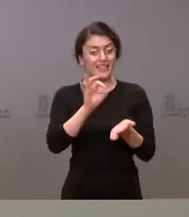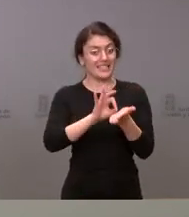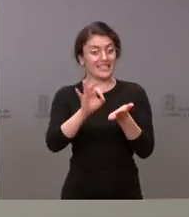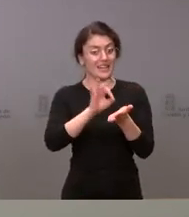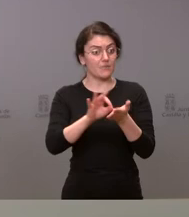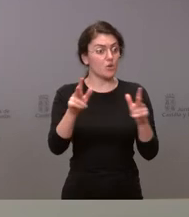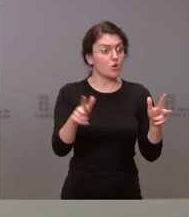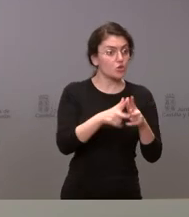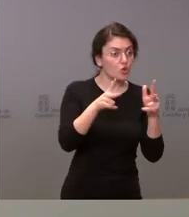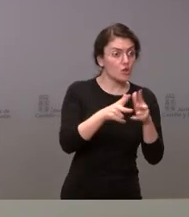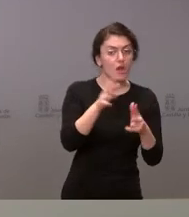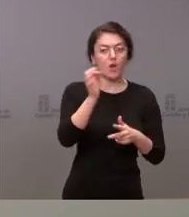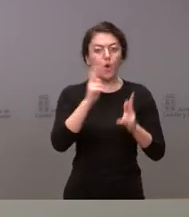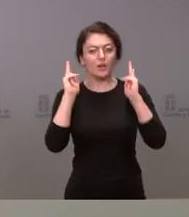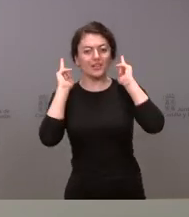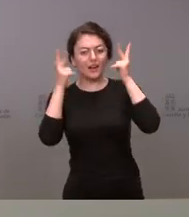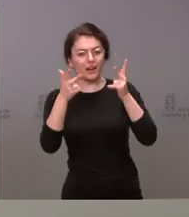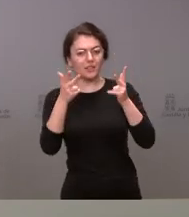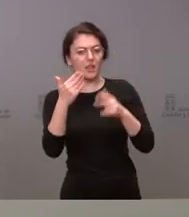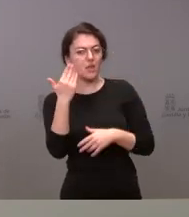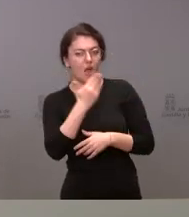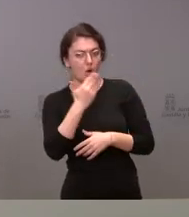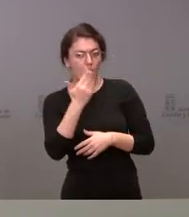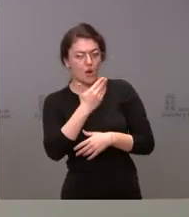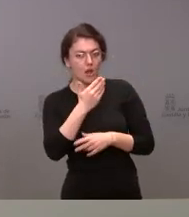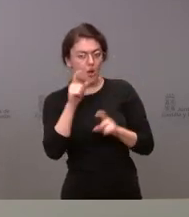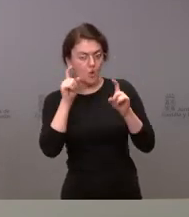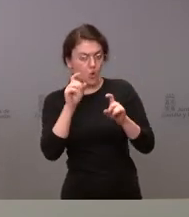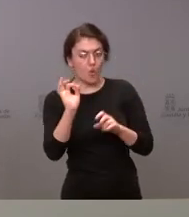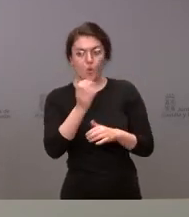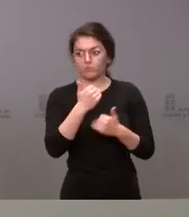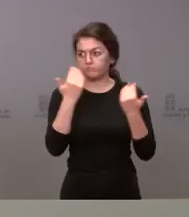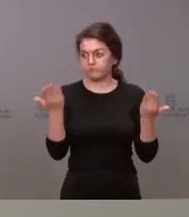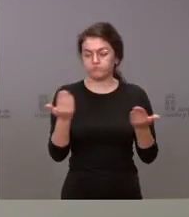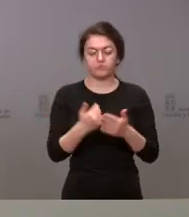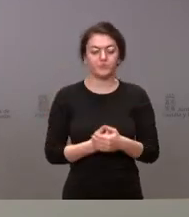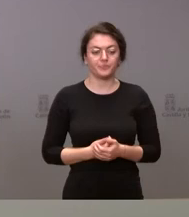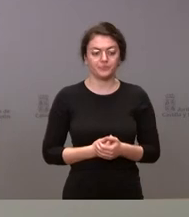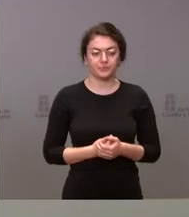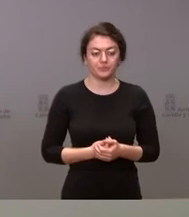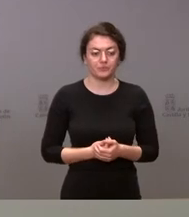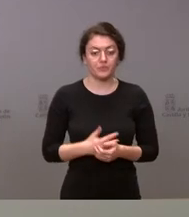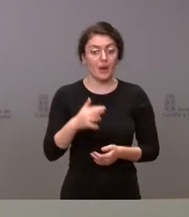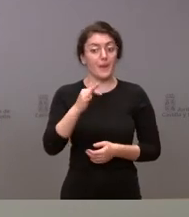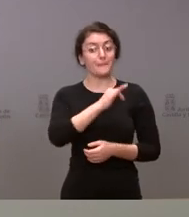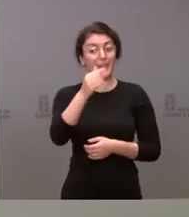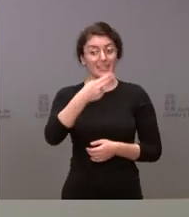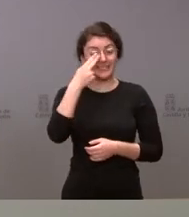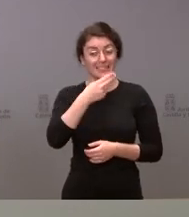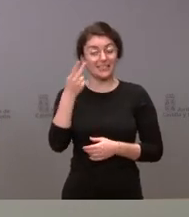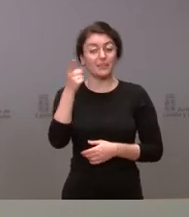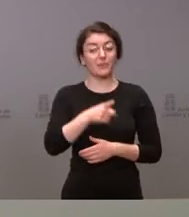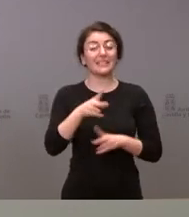o incluso residencias educativas si fuera preciso para la ocasión pero también nos interesa mucho todo este tema de las viviendas públicas